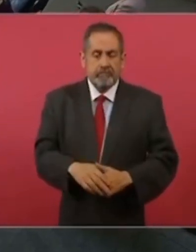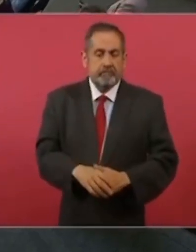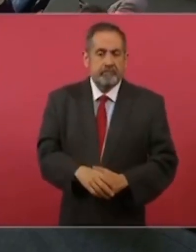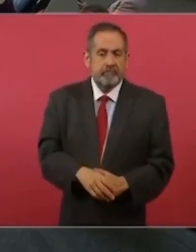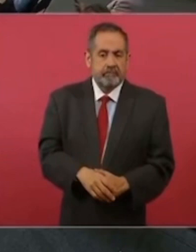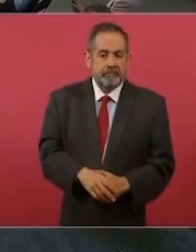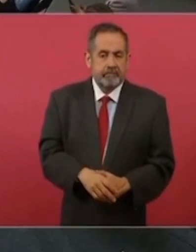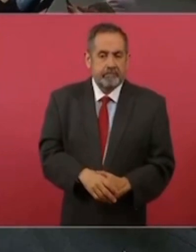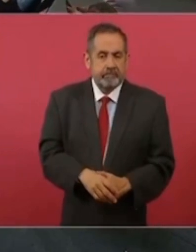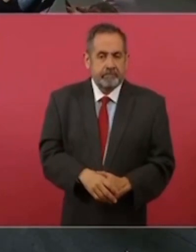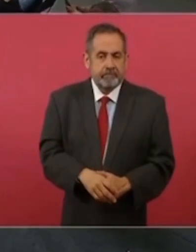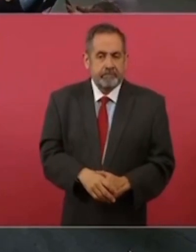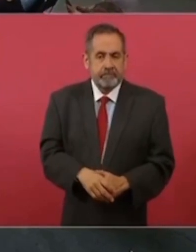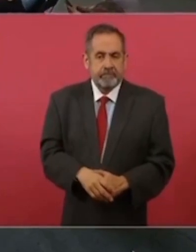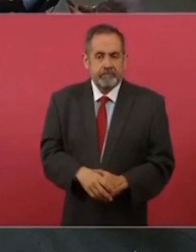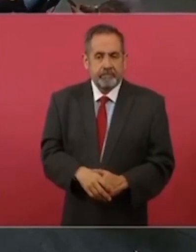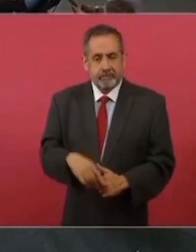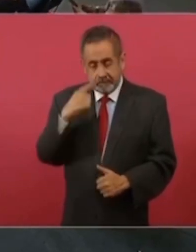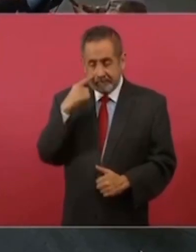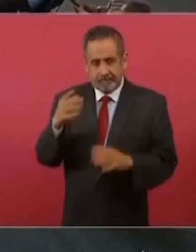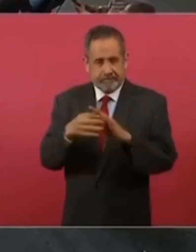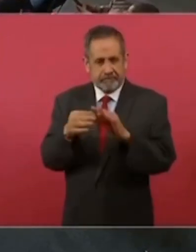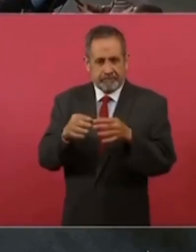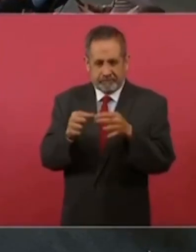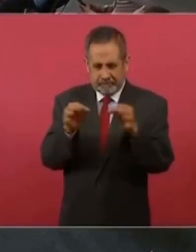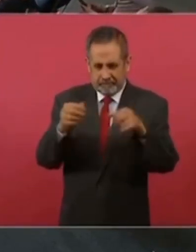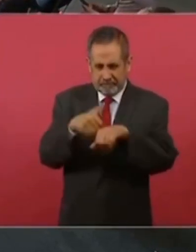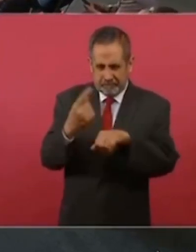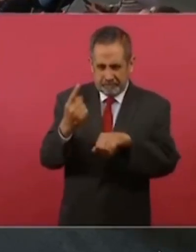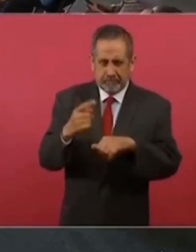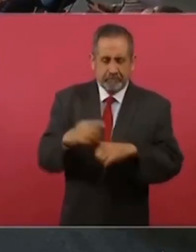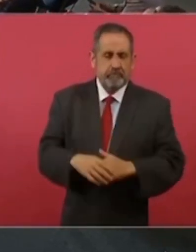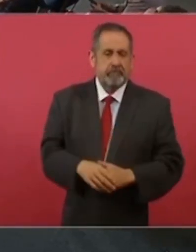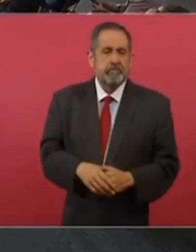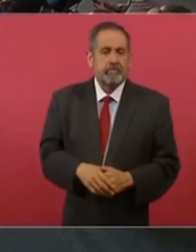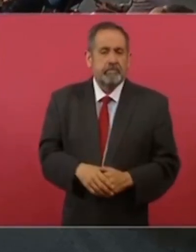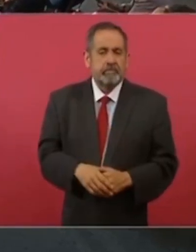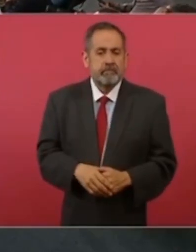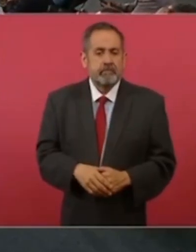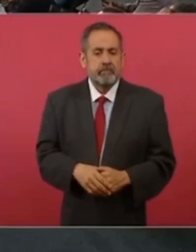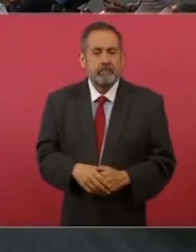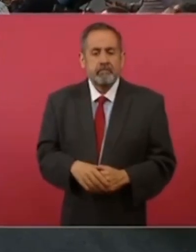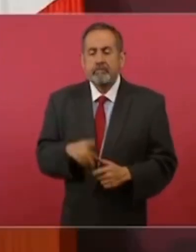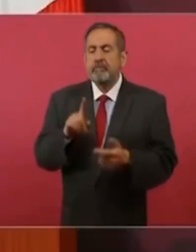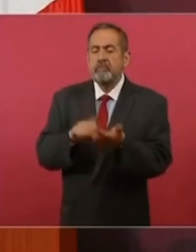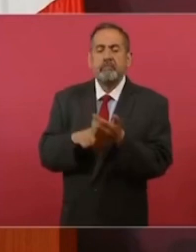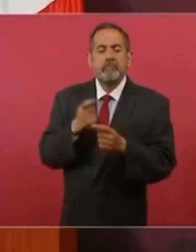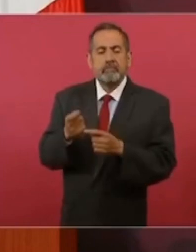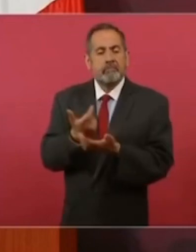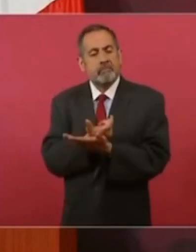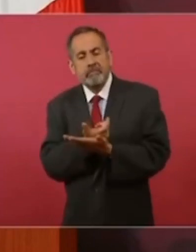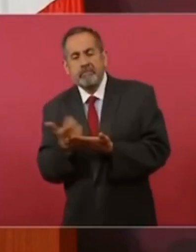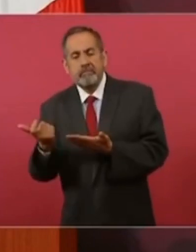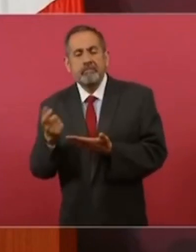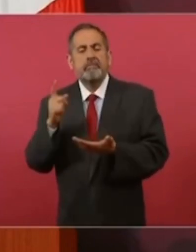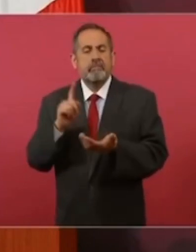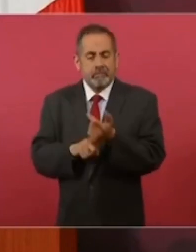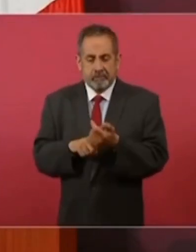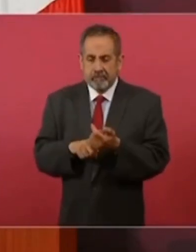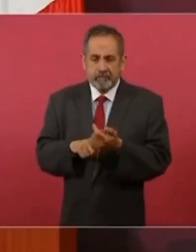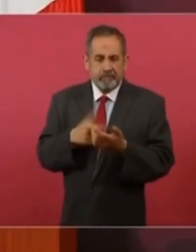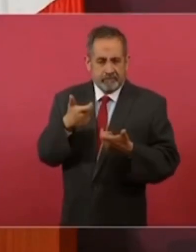Y miren la fracción uno, se considera remuneración o